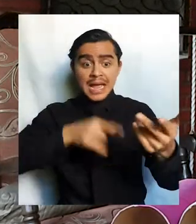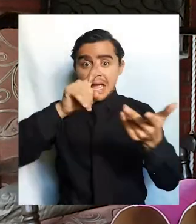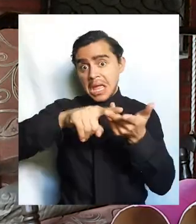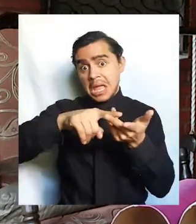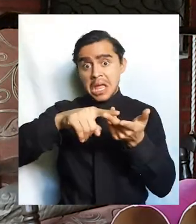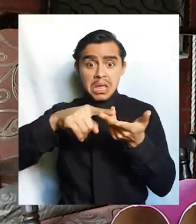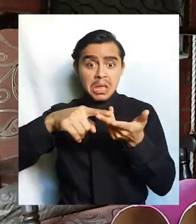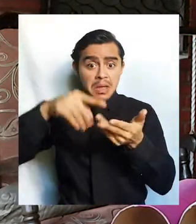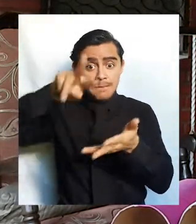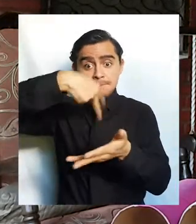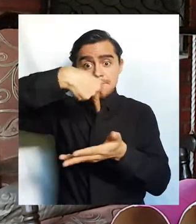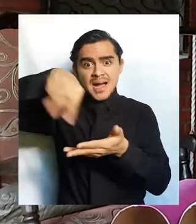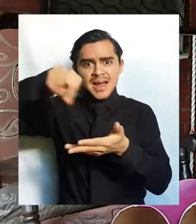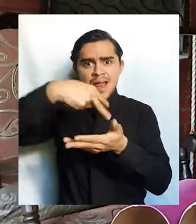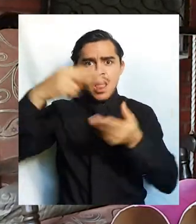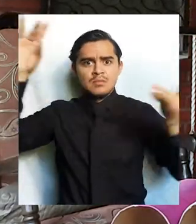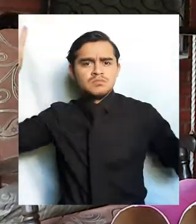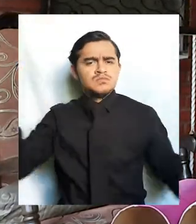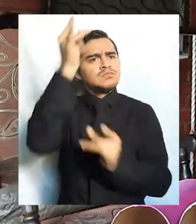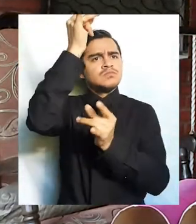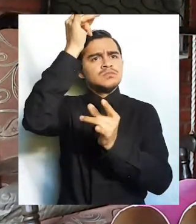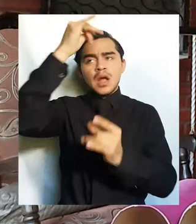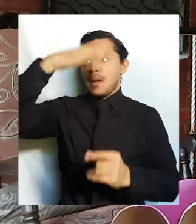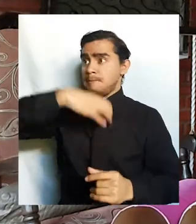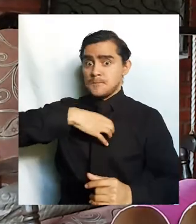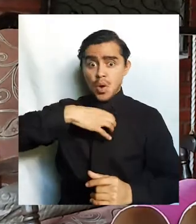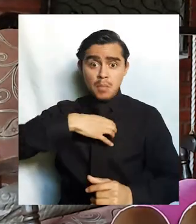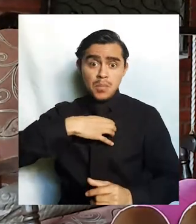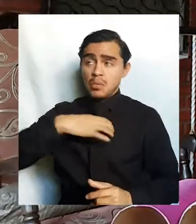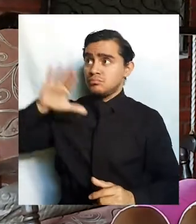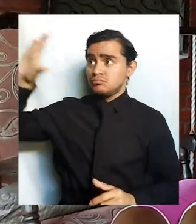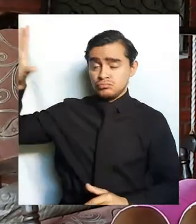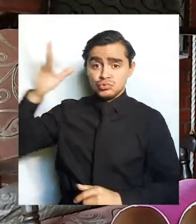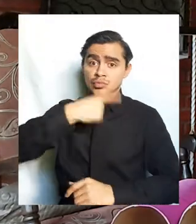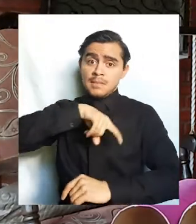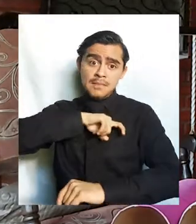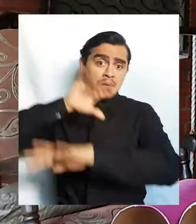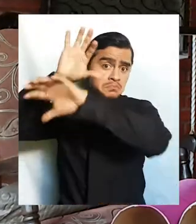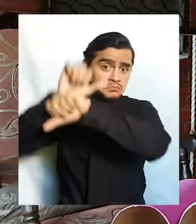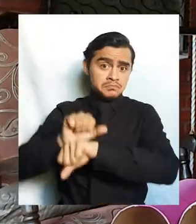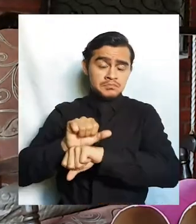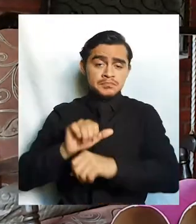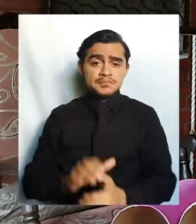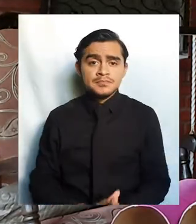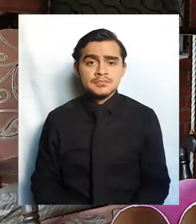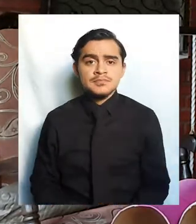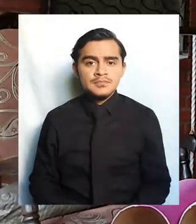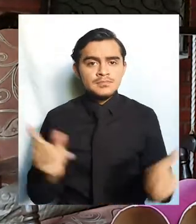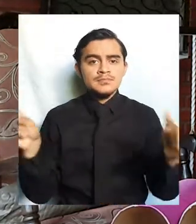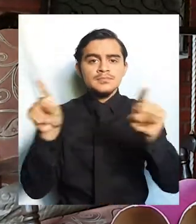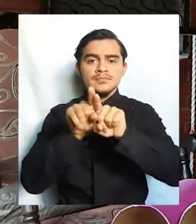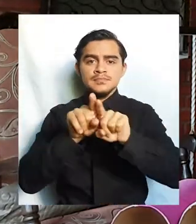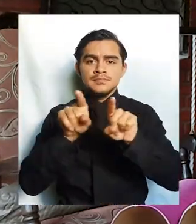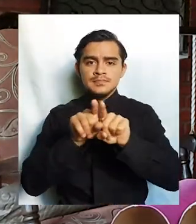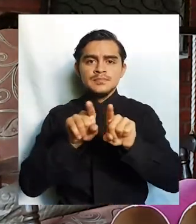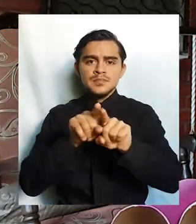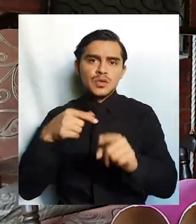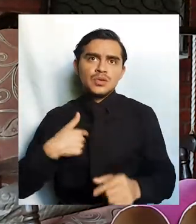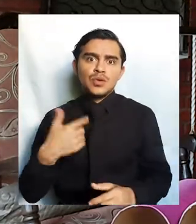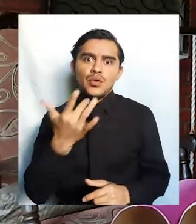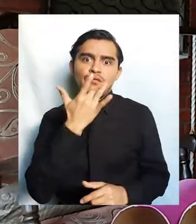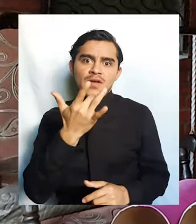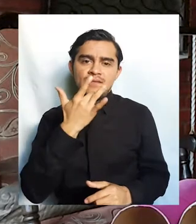representar pues este baile que es original y tradicional de España. También elegí